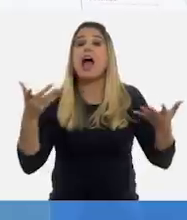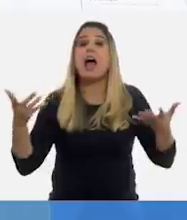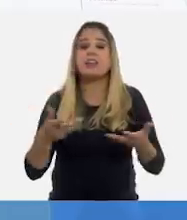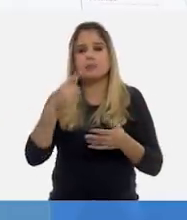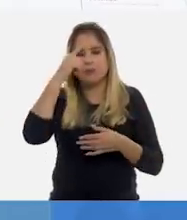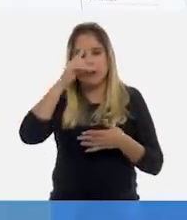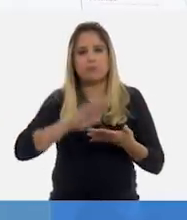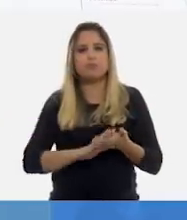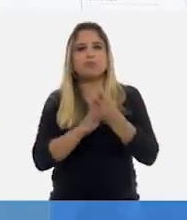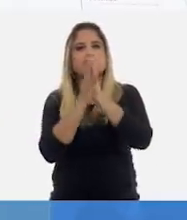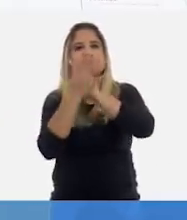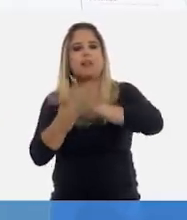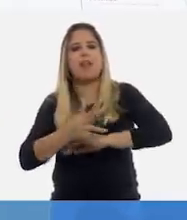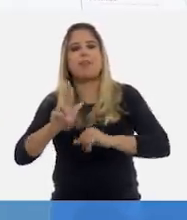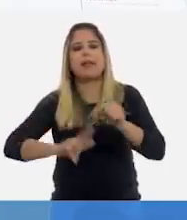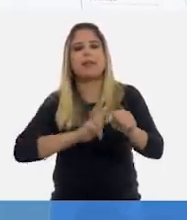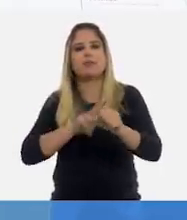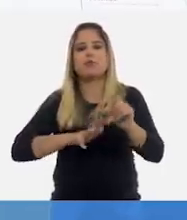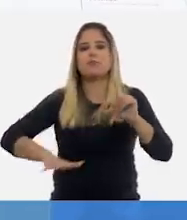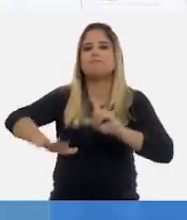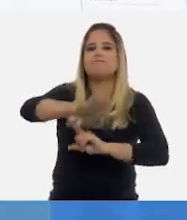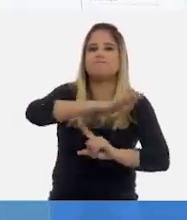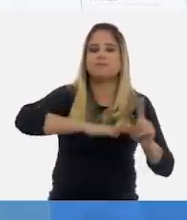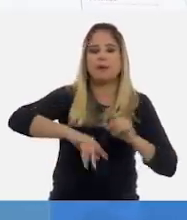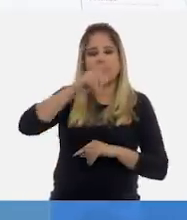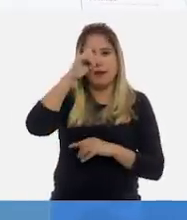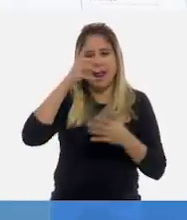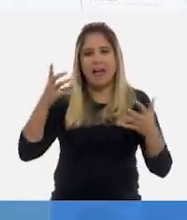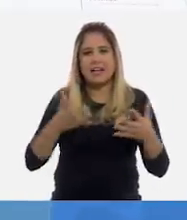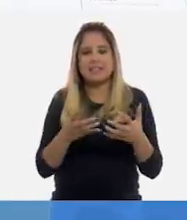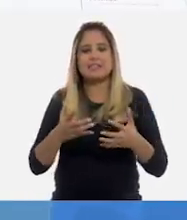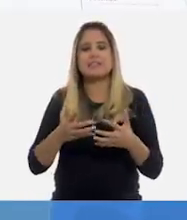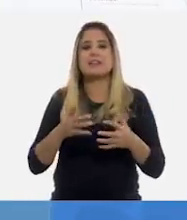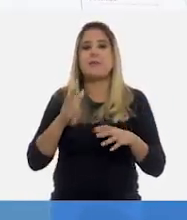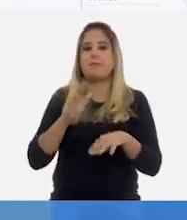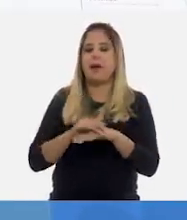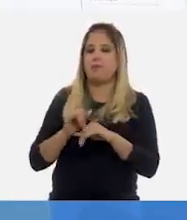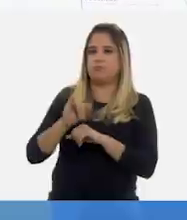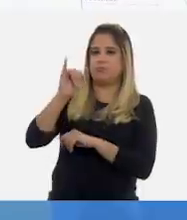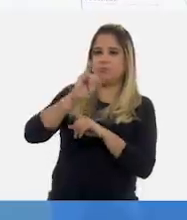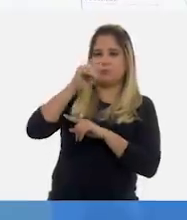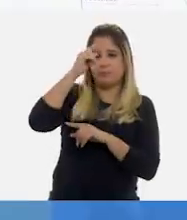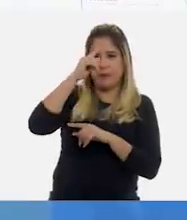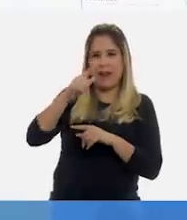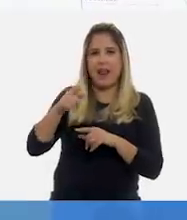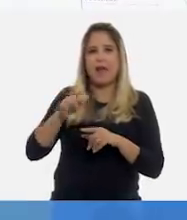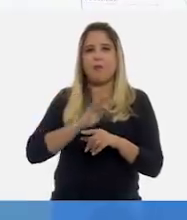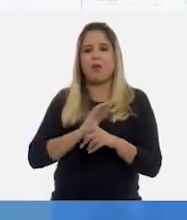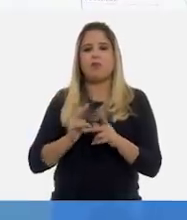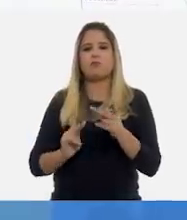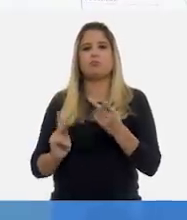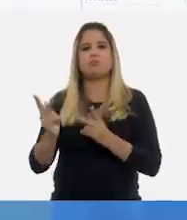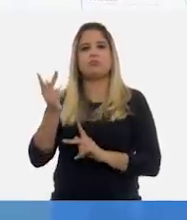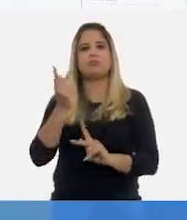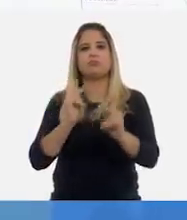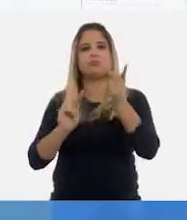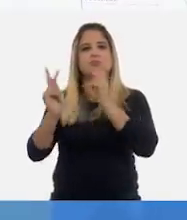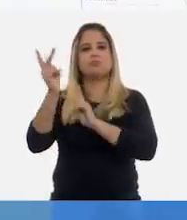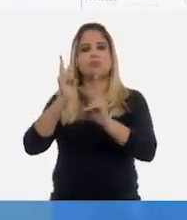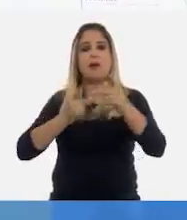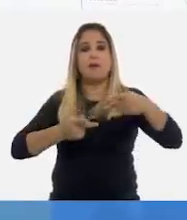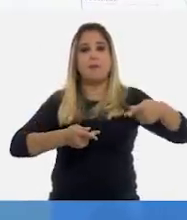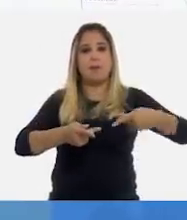transforman el medio natural con el fin de hacerlo más apto para el crecimiento de los cultivos desde la